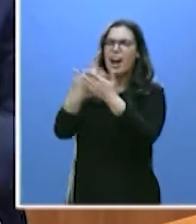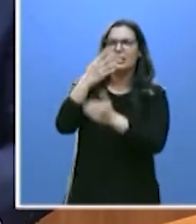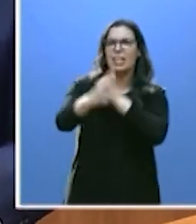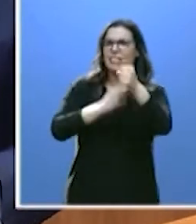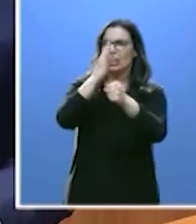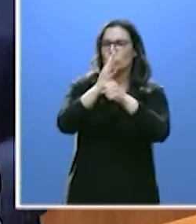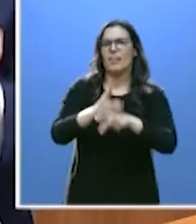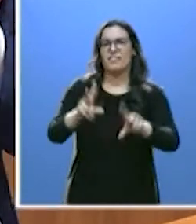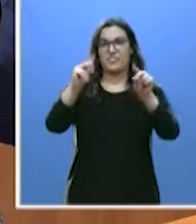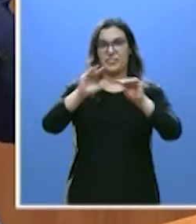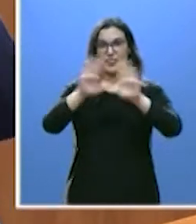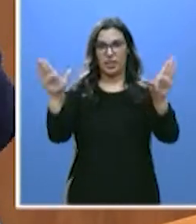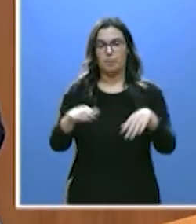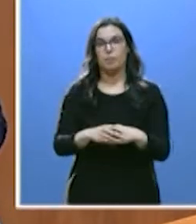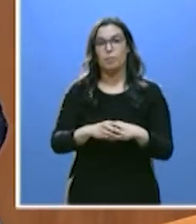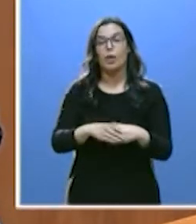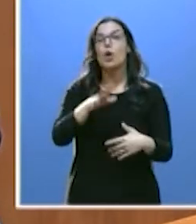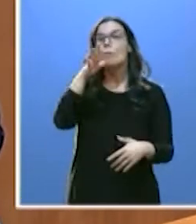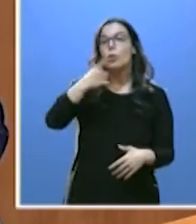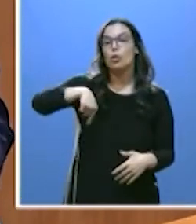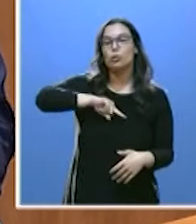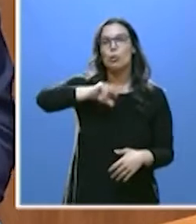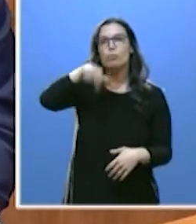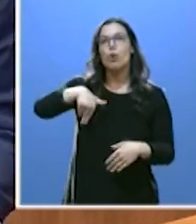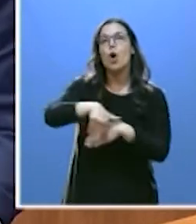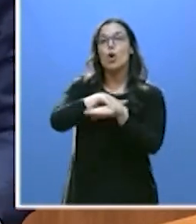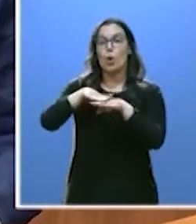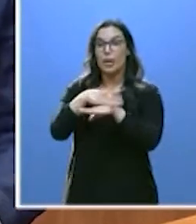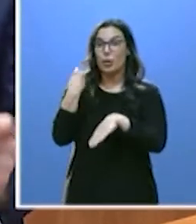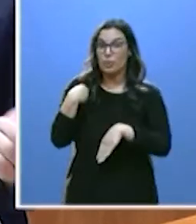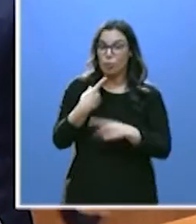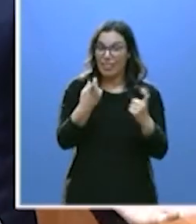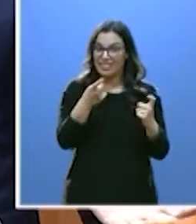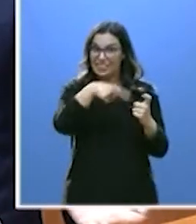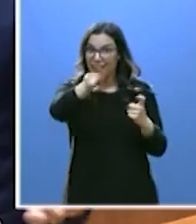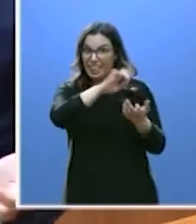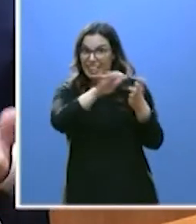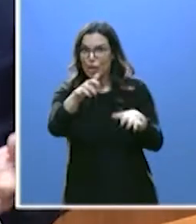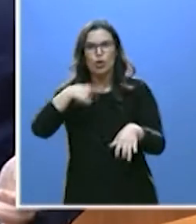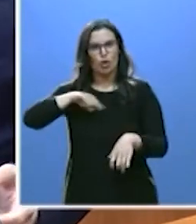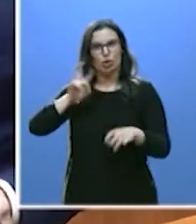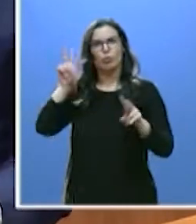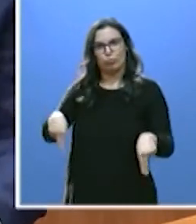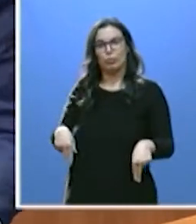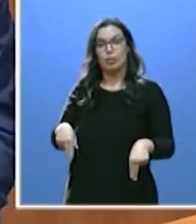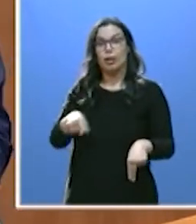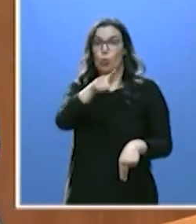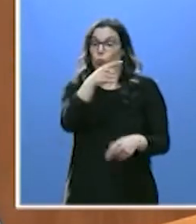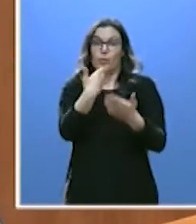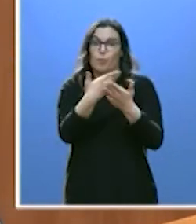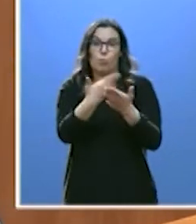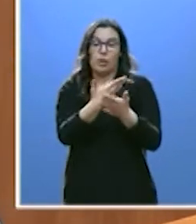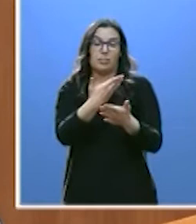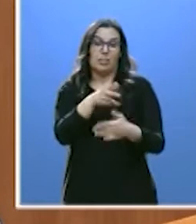legislatura. Porque somos el Gobierno que necesita Castilla y León. Y usted demuestra con esta moción